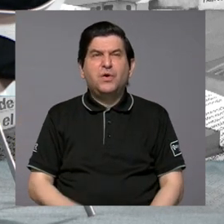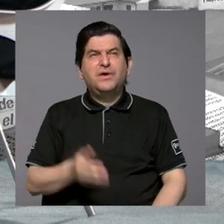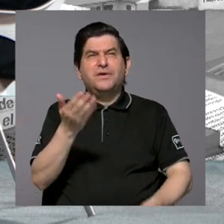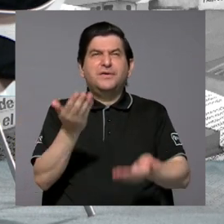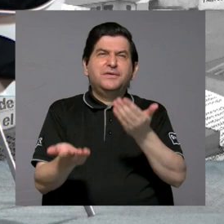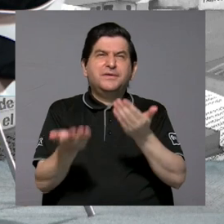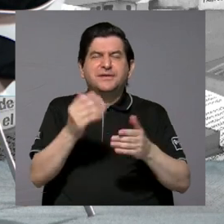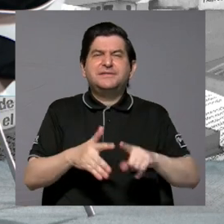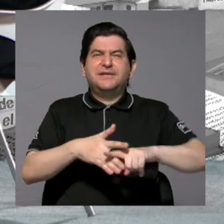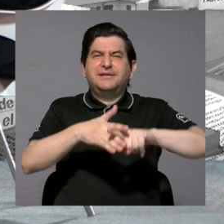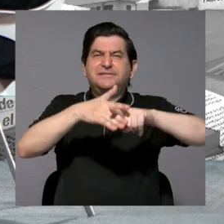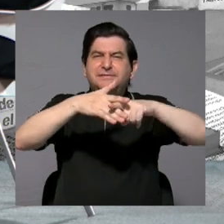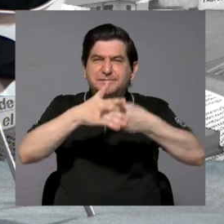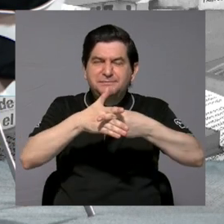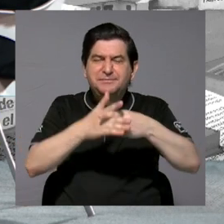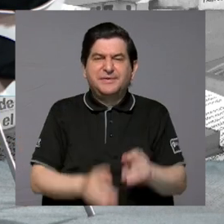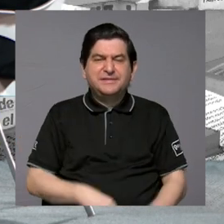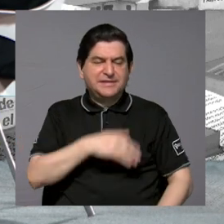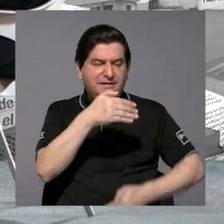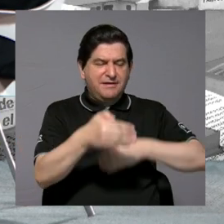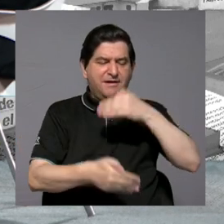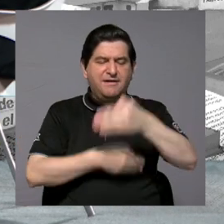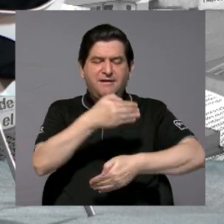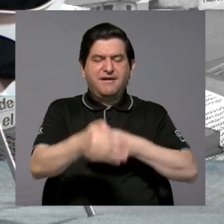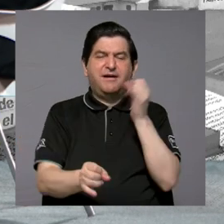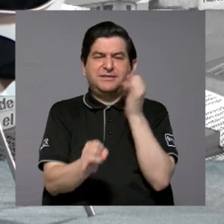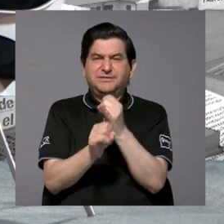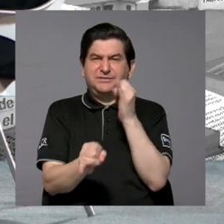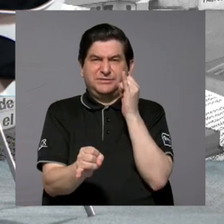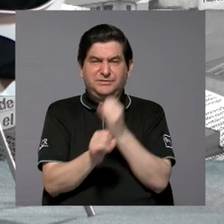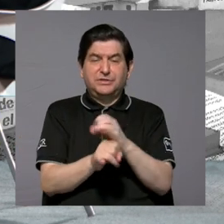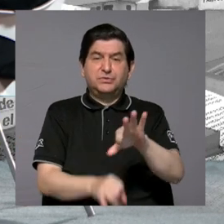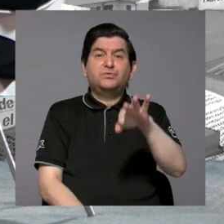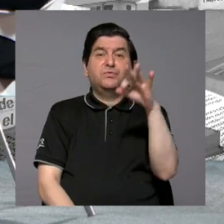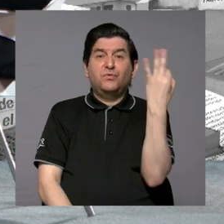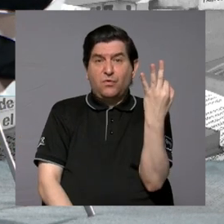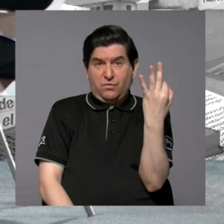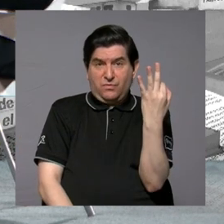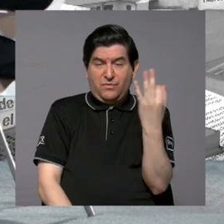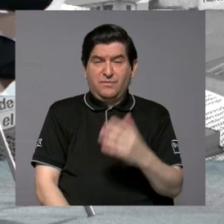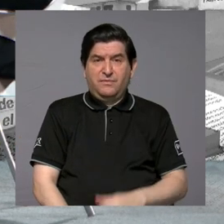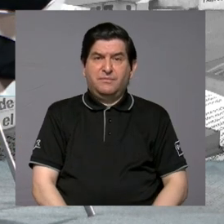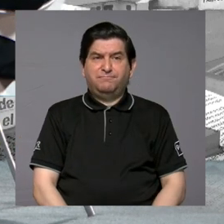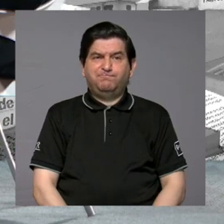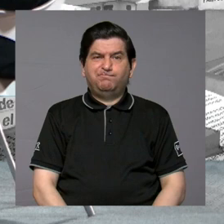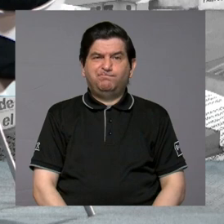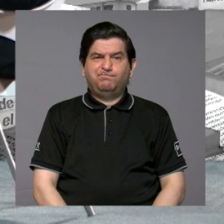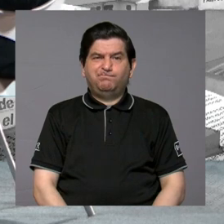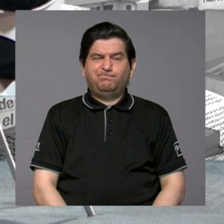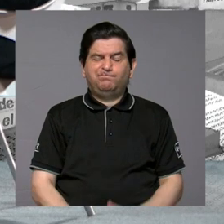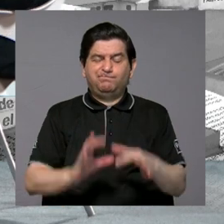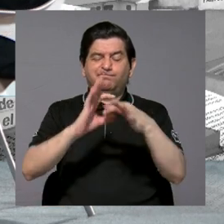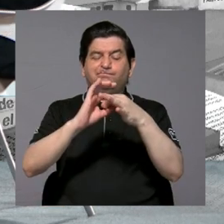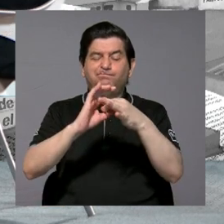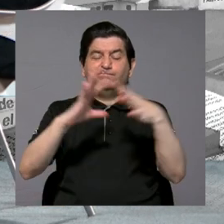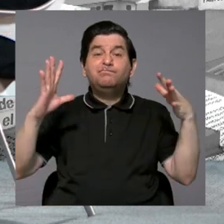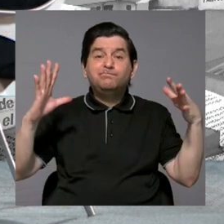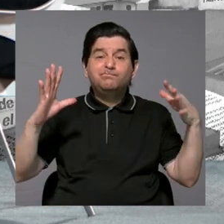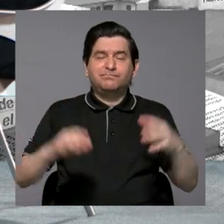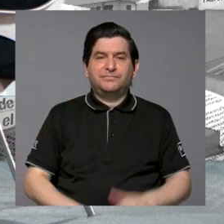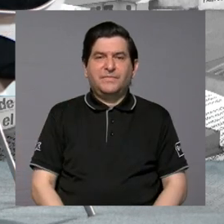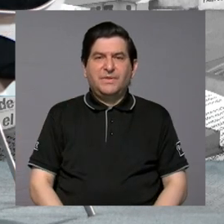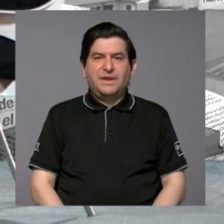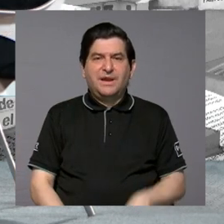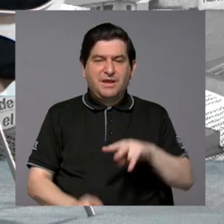poco y entonces empezamos a gestionar las instituciones de manera desconectada con esa